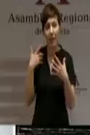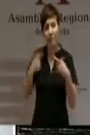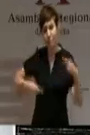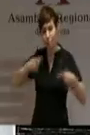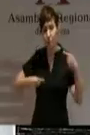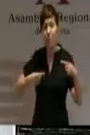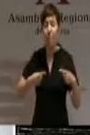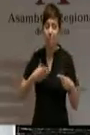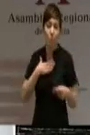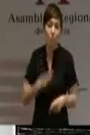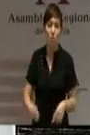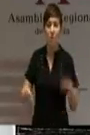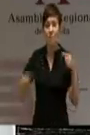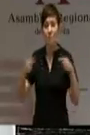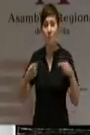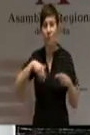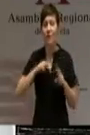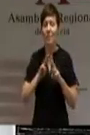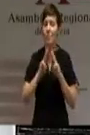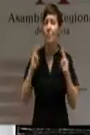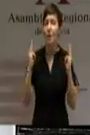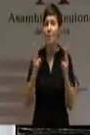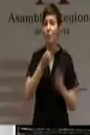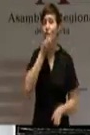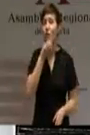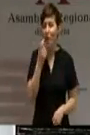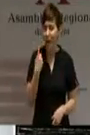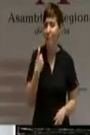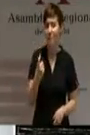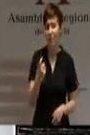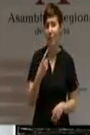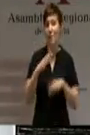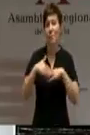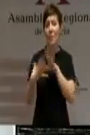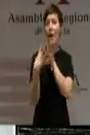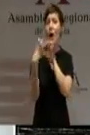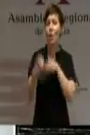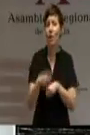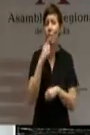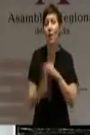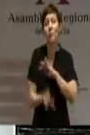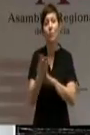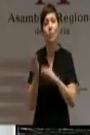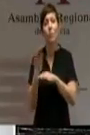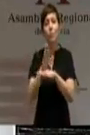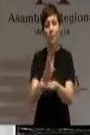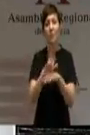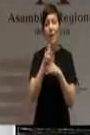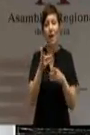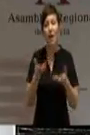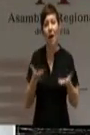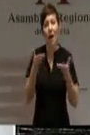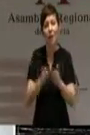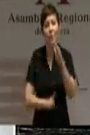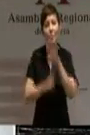necesita al Grupo Parlamentario Socialista para sacar adelante propuestas concretas que ayuden a la recuperación económica, a la salida de